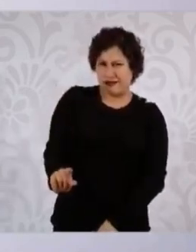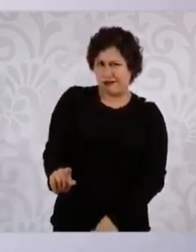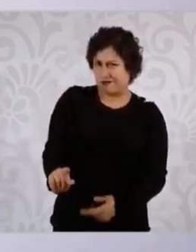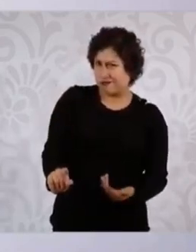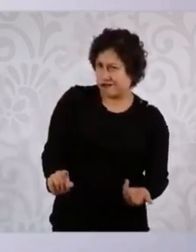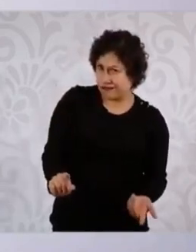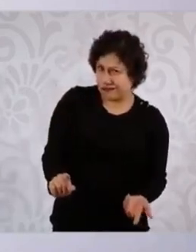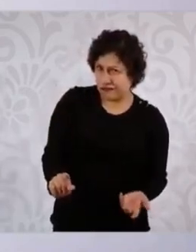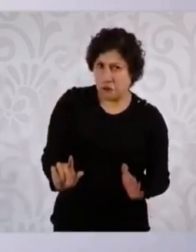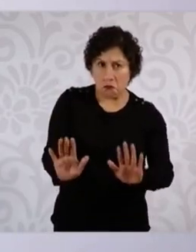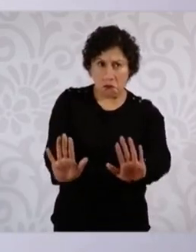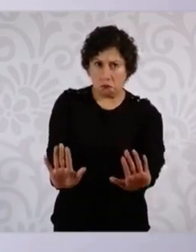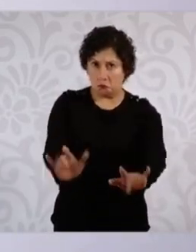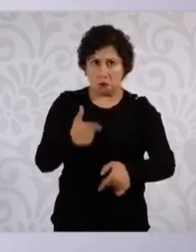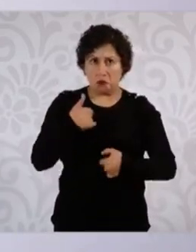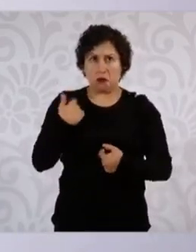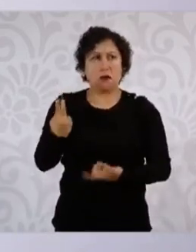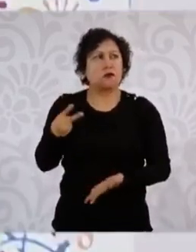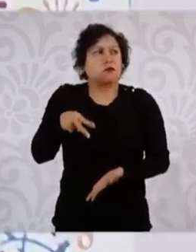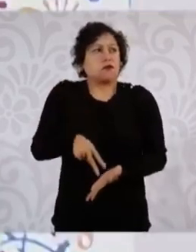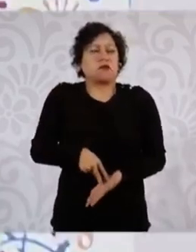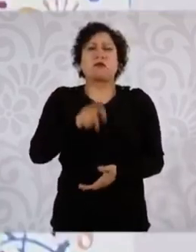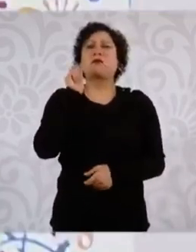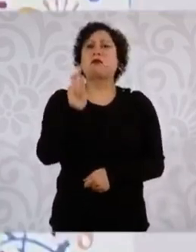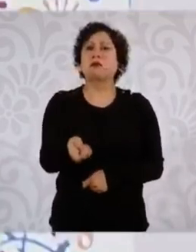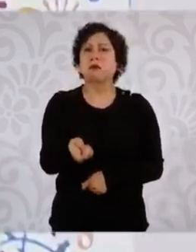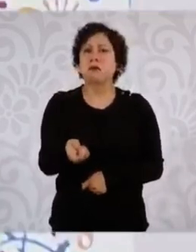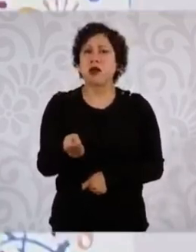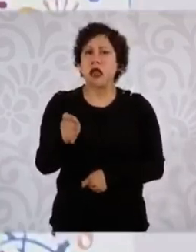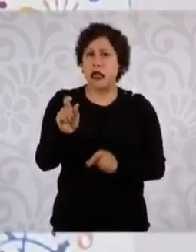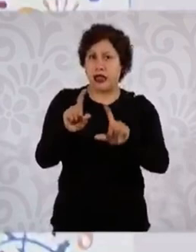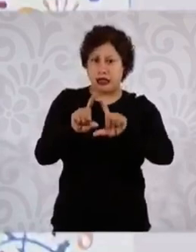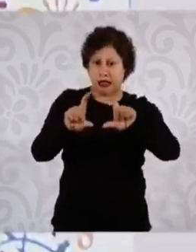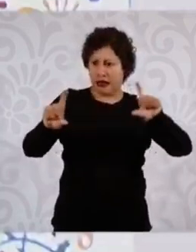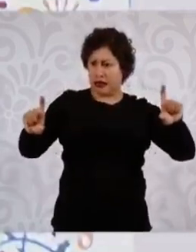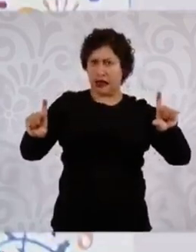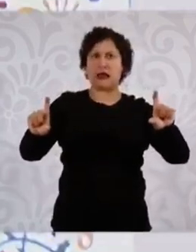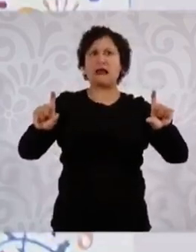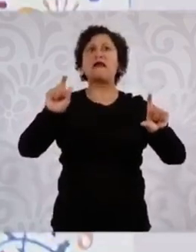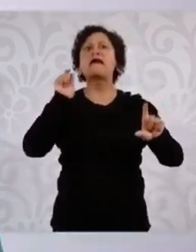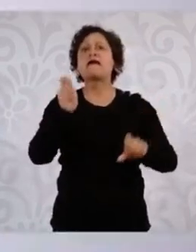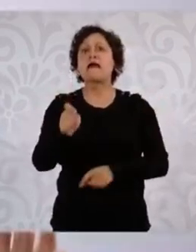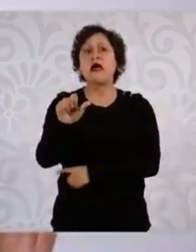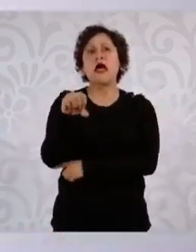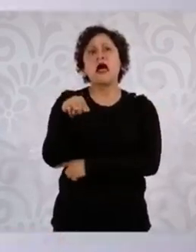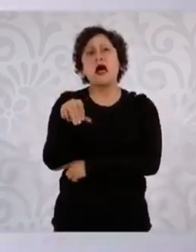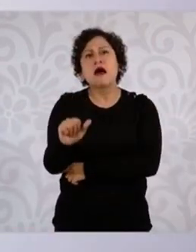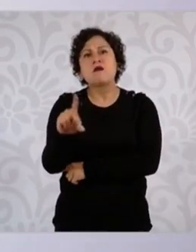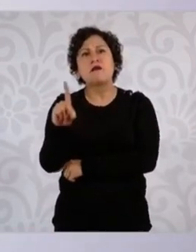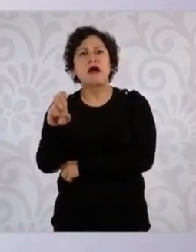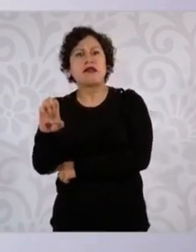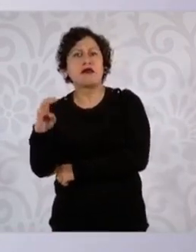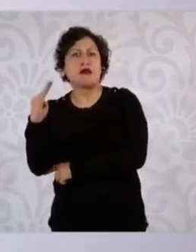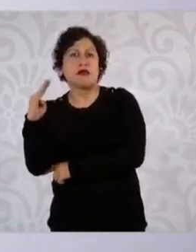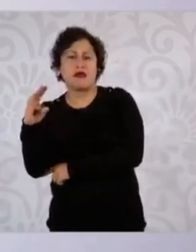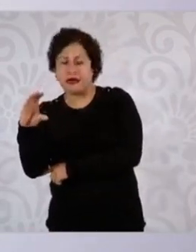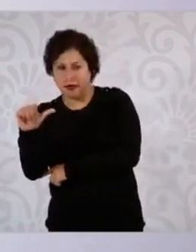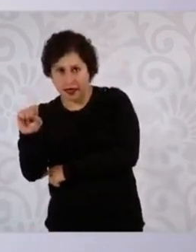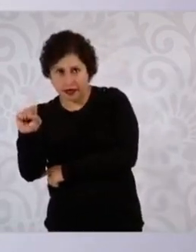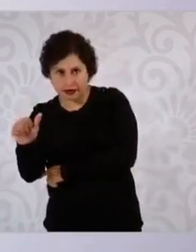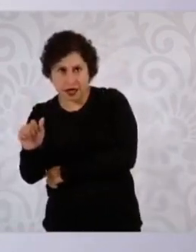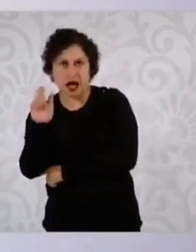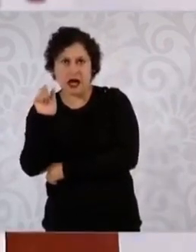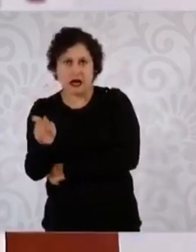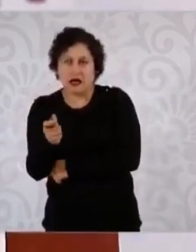¿Y qué fue lo que yo dije? No, las amas de casa ya quisiera yo que cualquiera hiciera el trabajo de un ama de